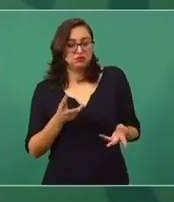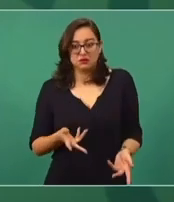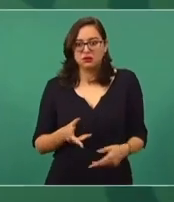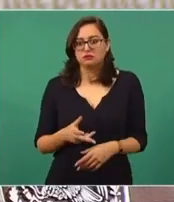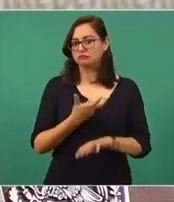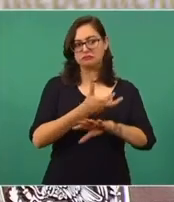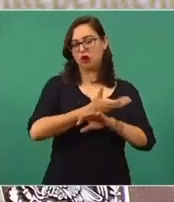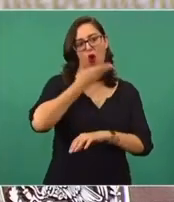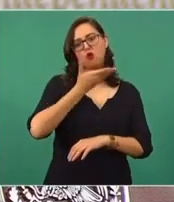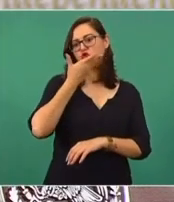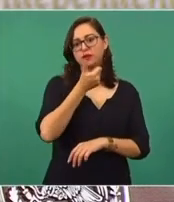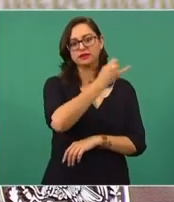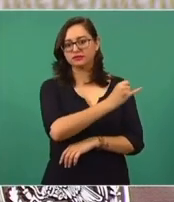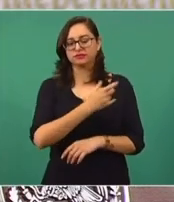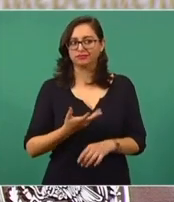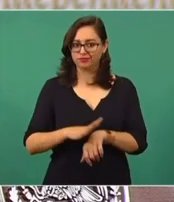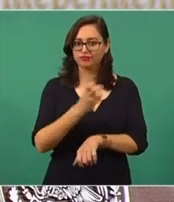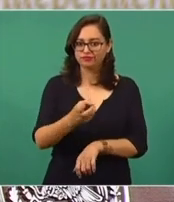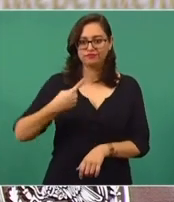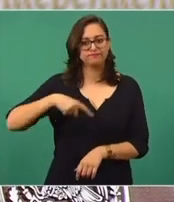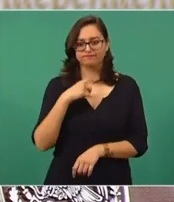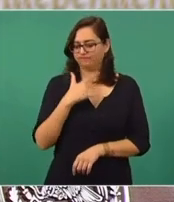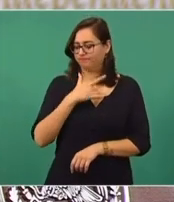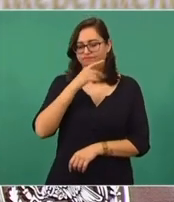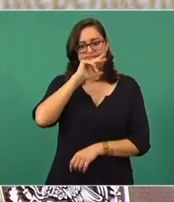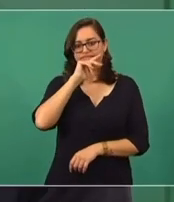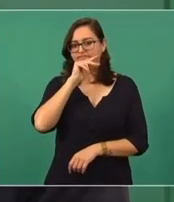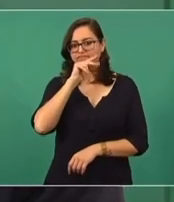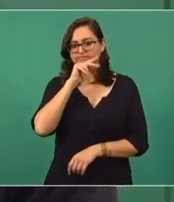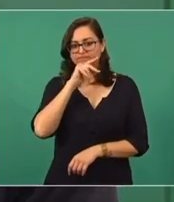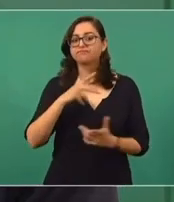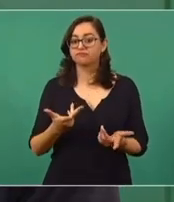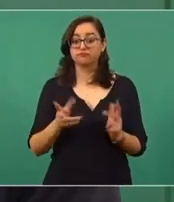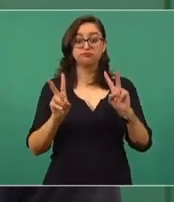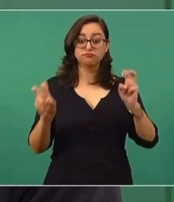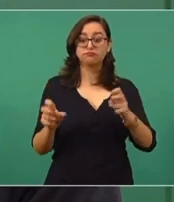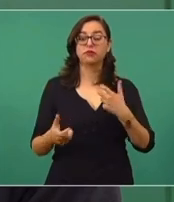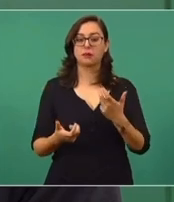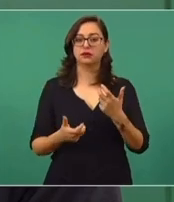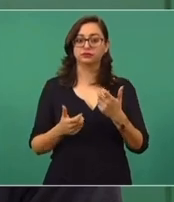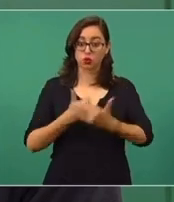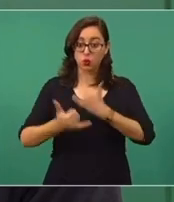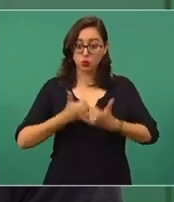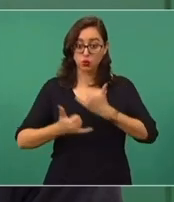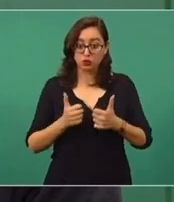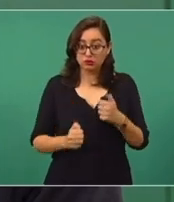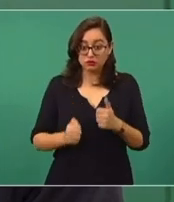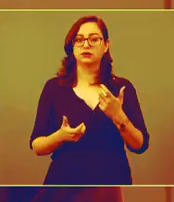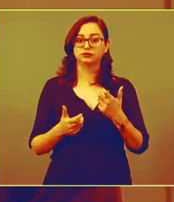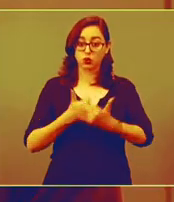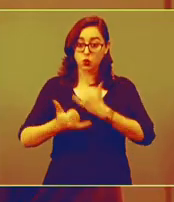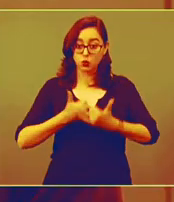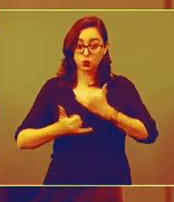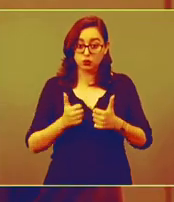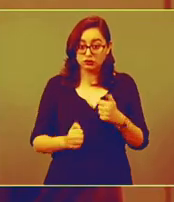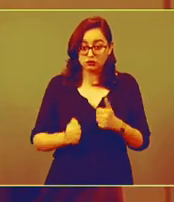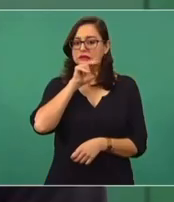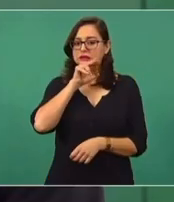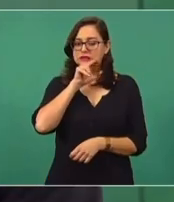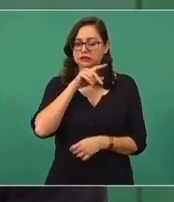Y no vamos a tardar en dar a conocer muy bien lo de los juegos de Nintendo, de